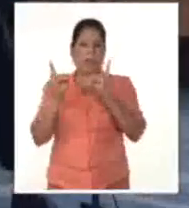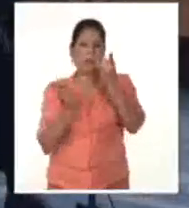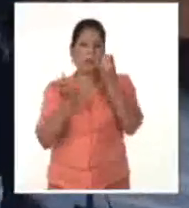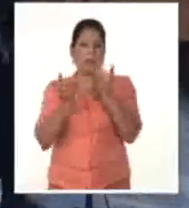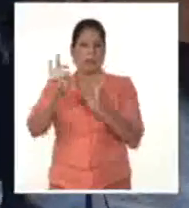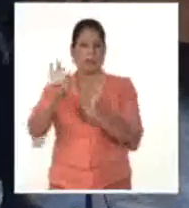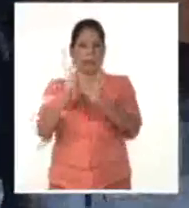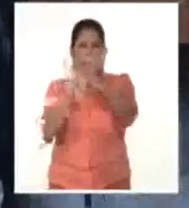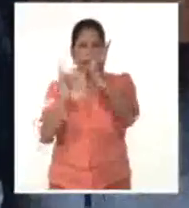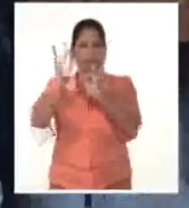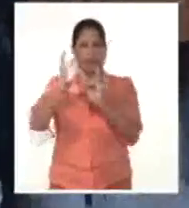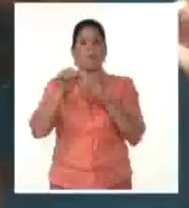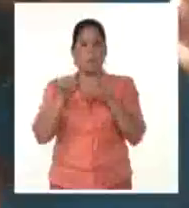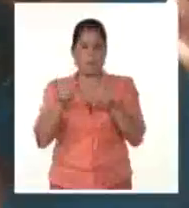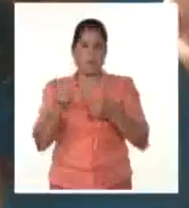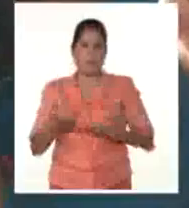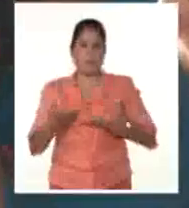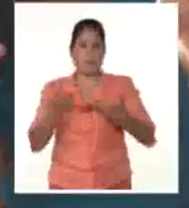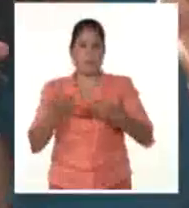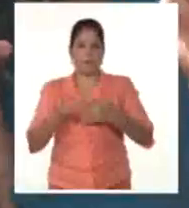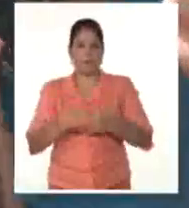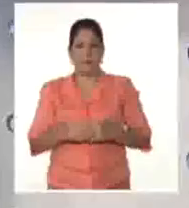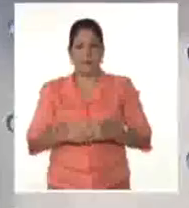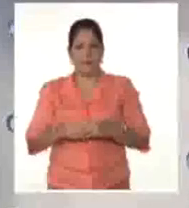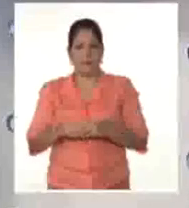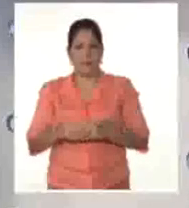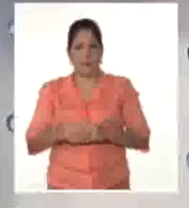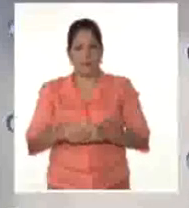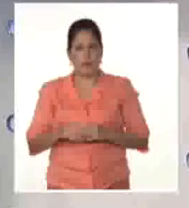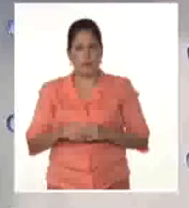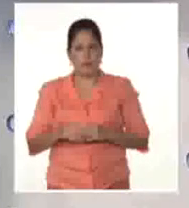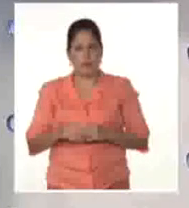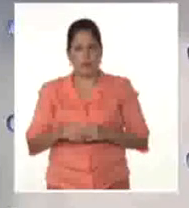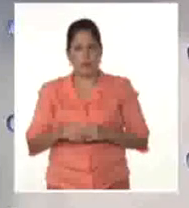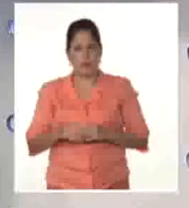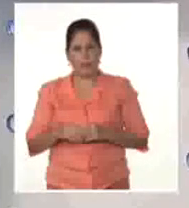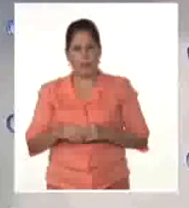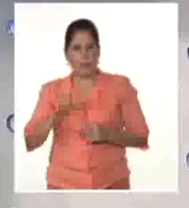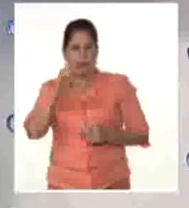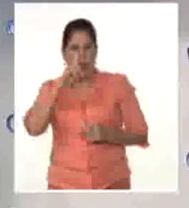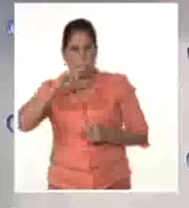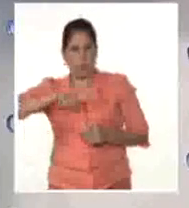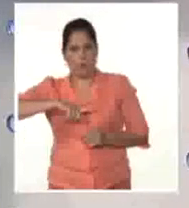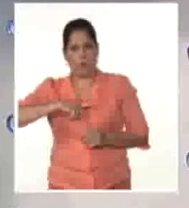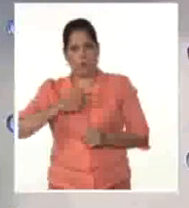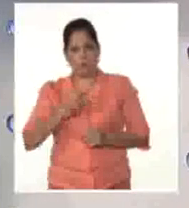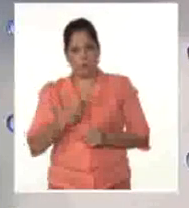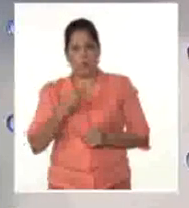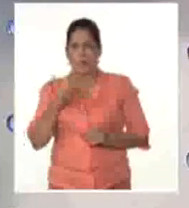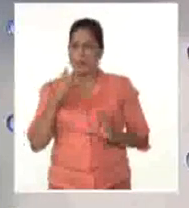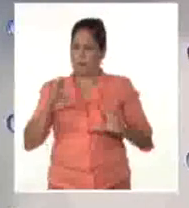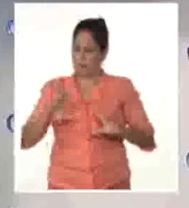Jacqueline Pérez, Sistema Informativo de la Televisión Cubana. Y así finalizan las notas culturales. Buenas noches.